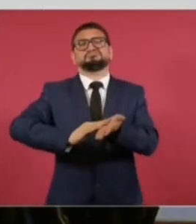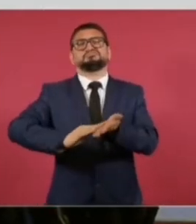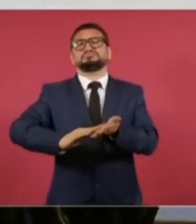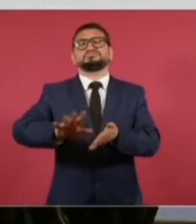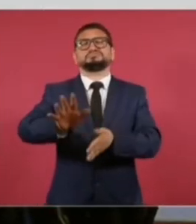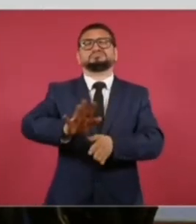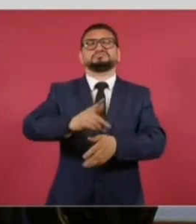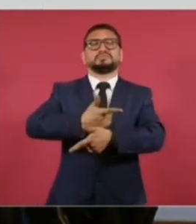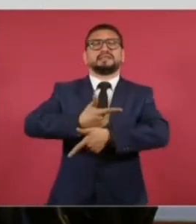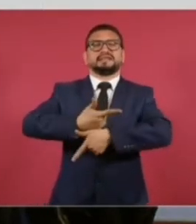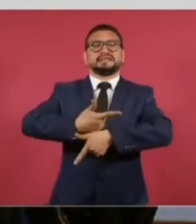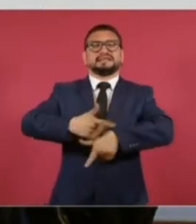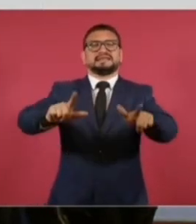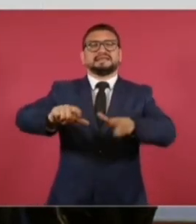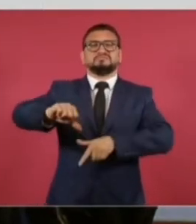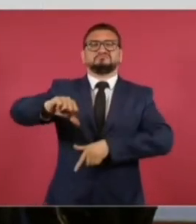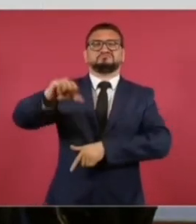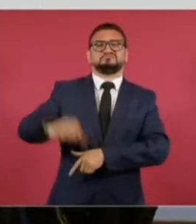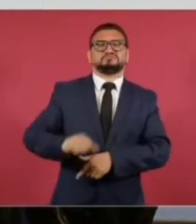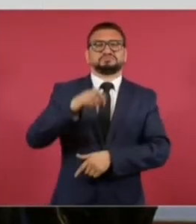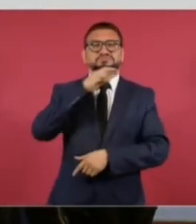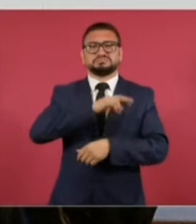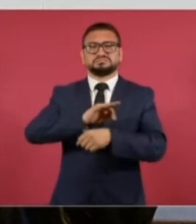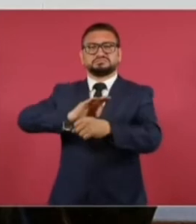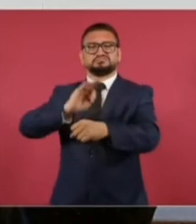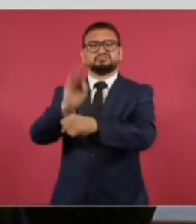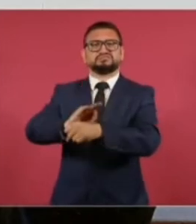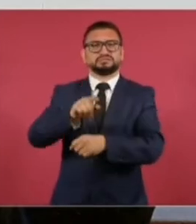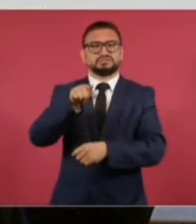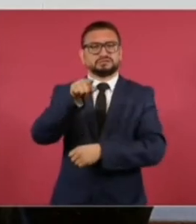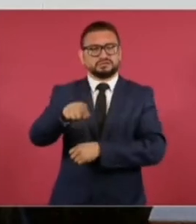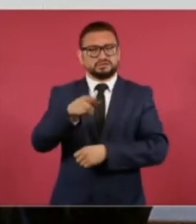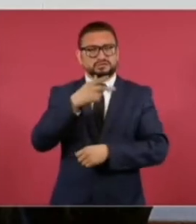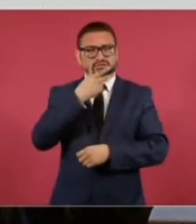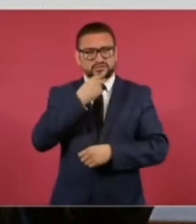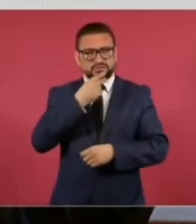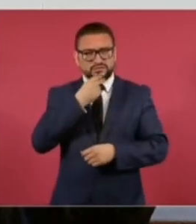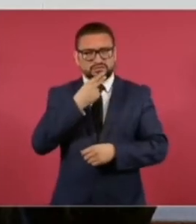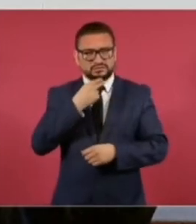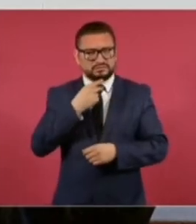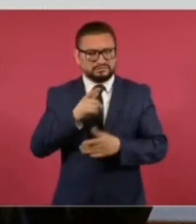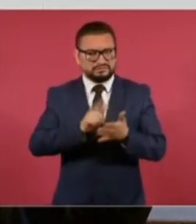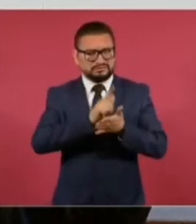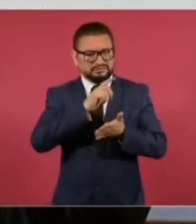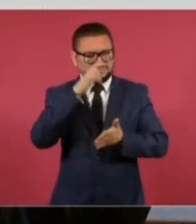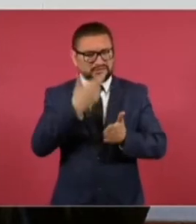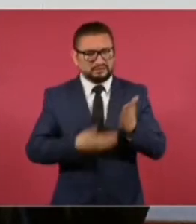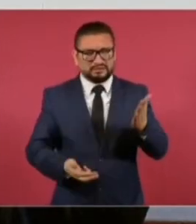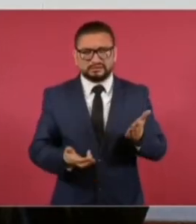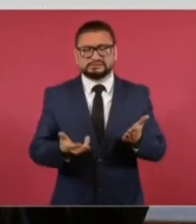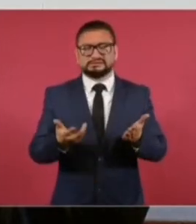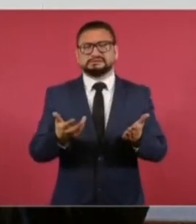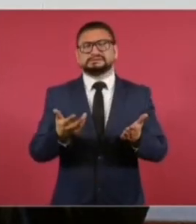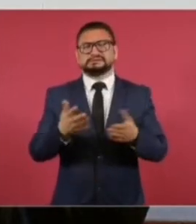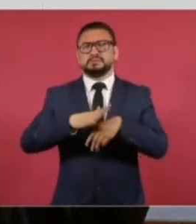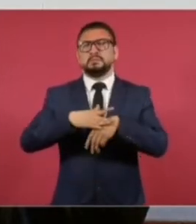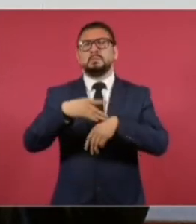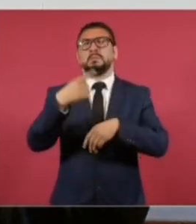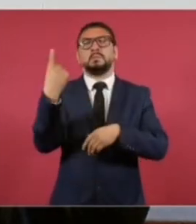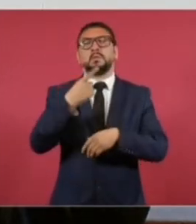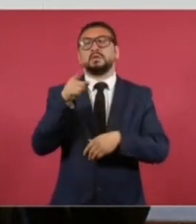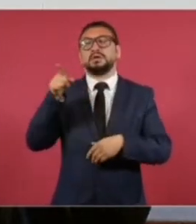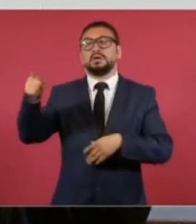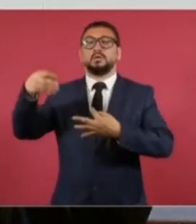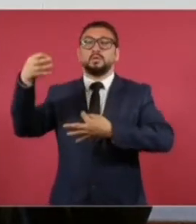libertad inmediata a favor de este delincuente, porque a su